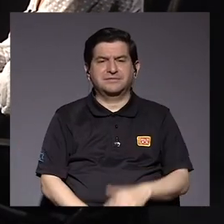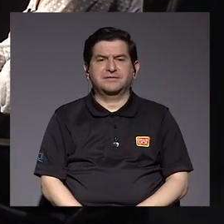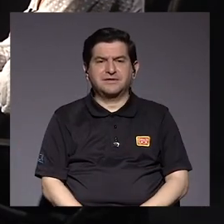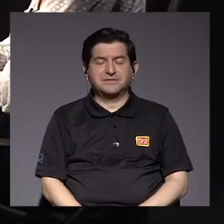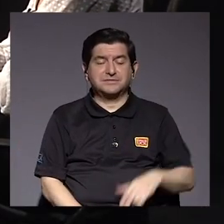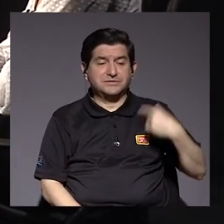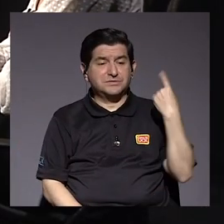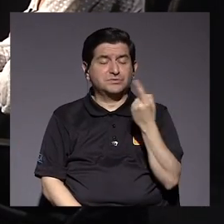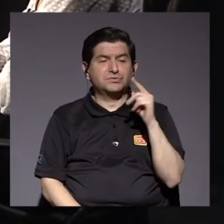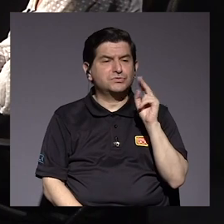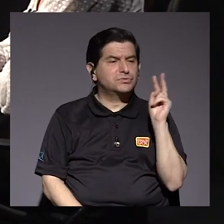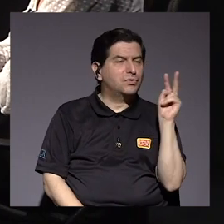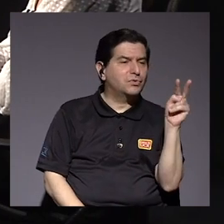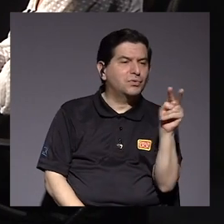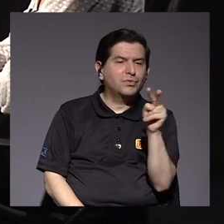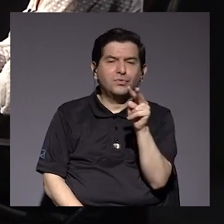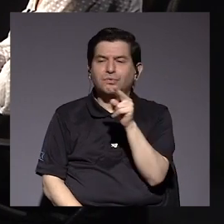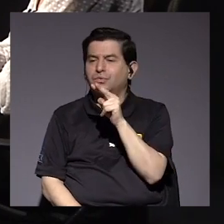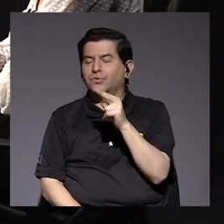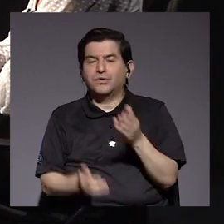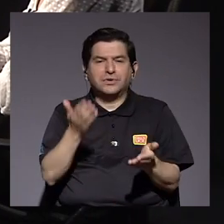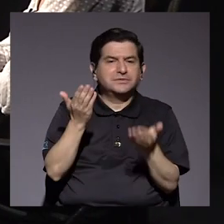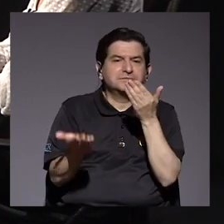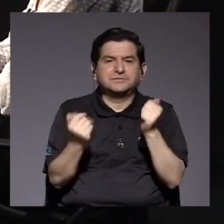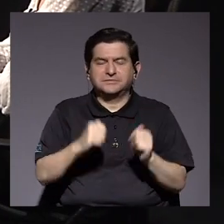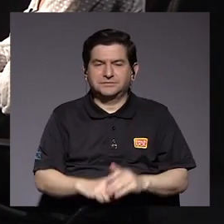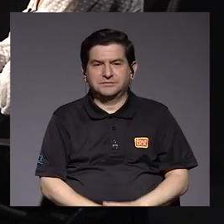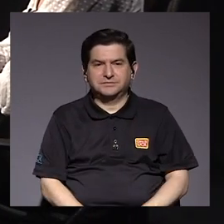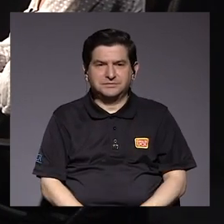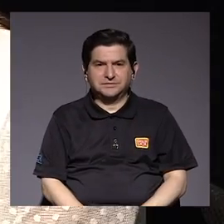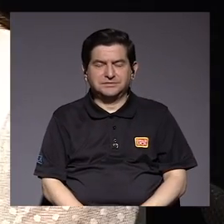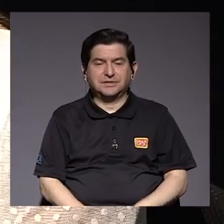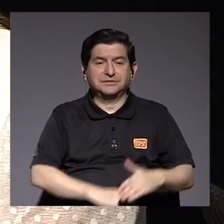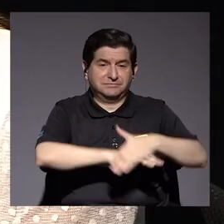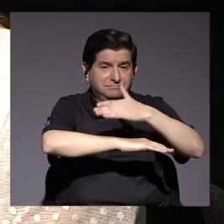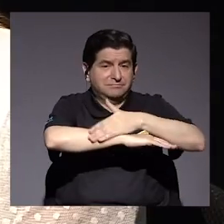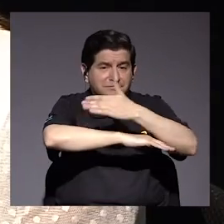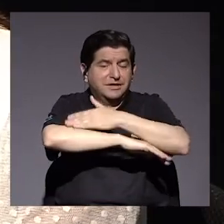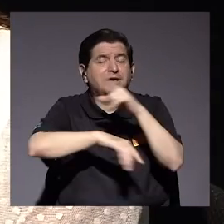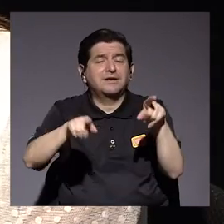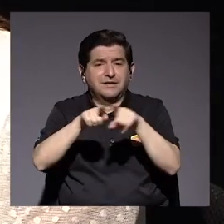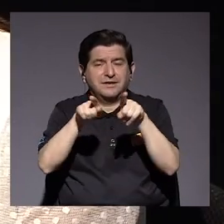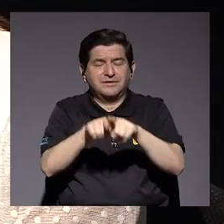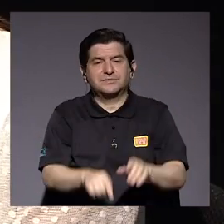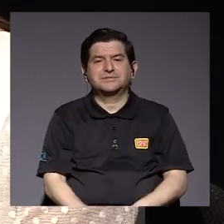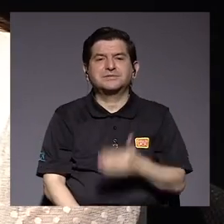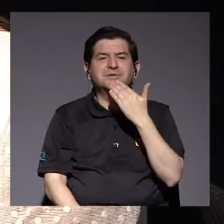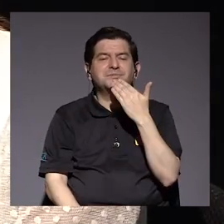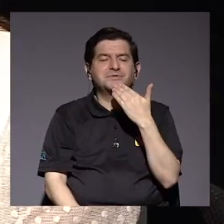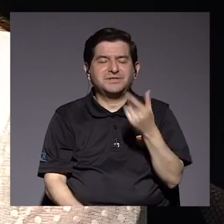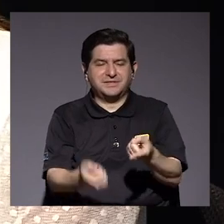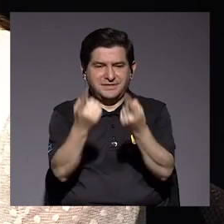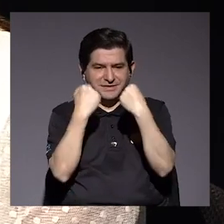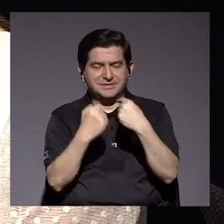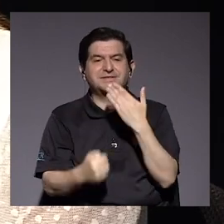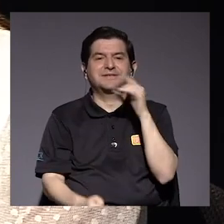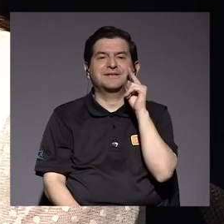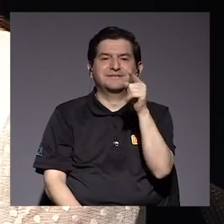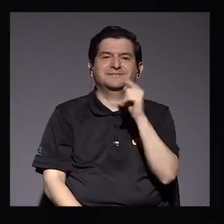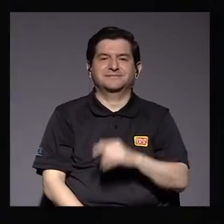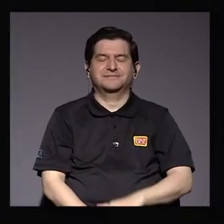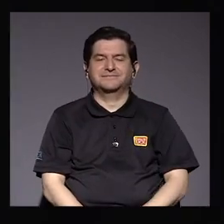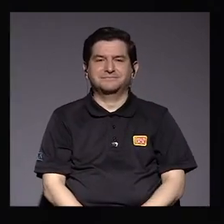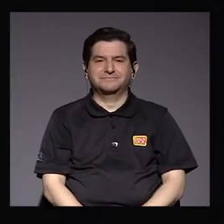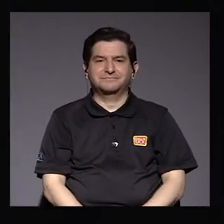basta con caminar y moverse casualmente a las a las costas también así es muchas gracias por estar con nosotros marina gracias a usted